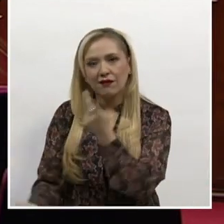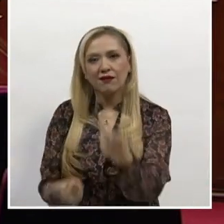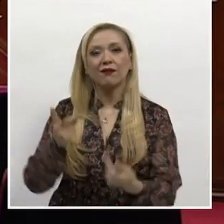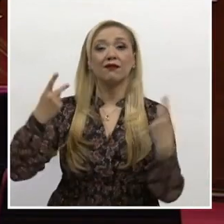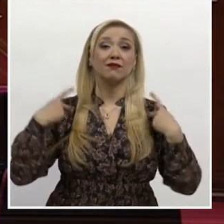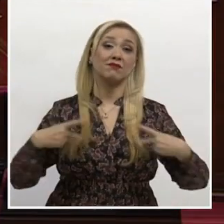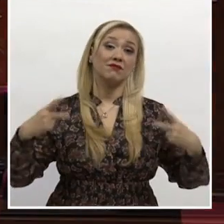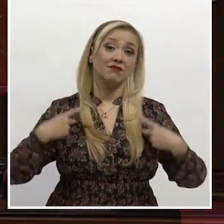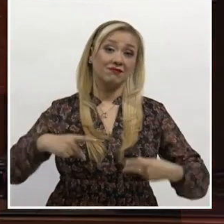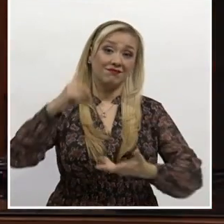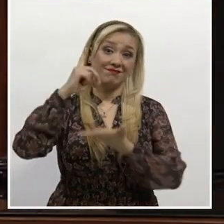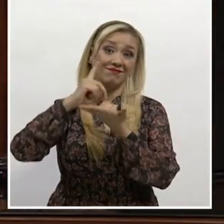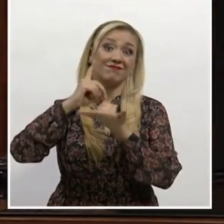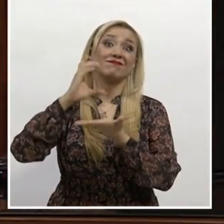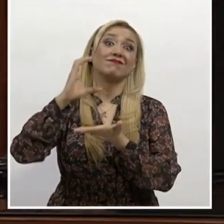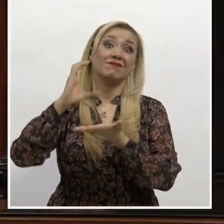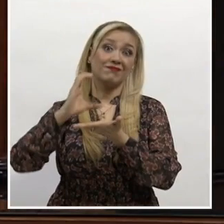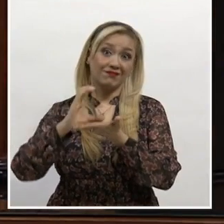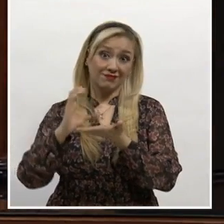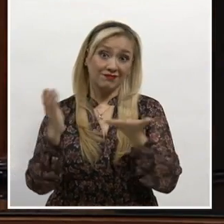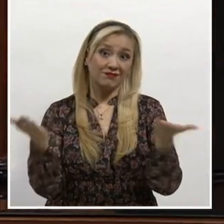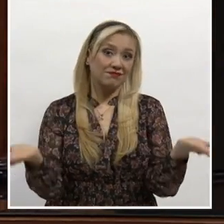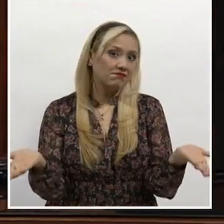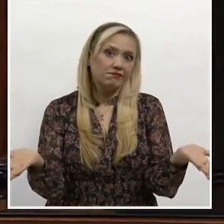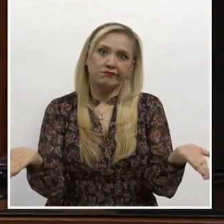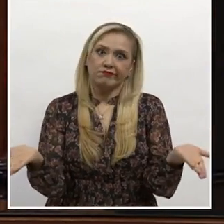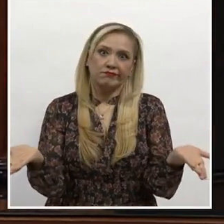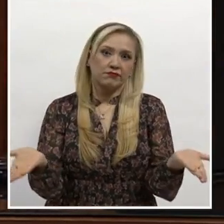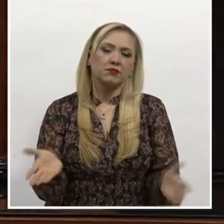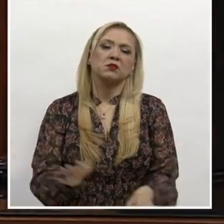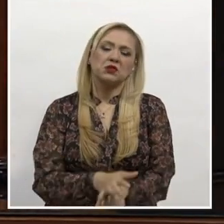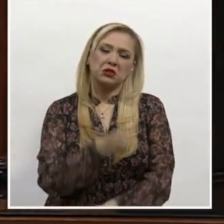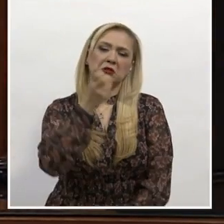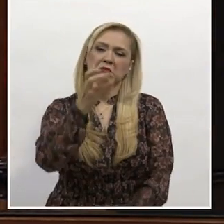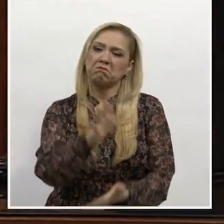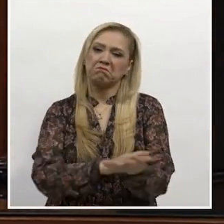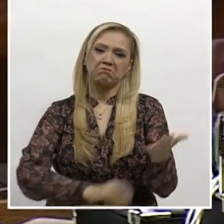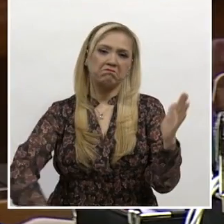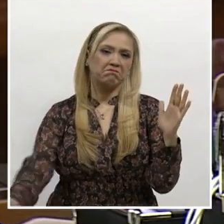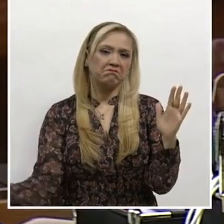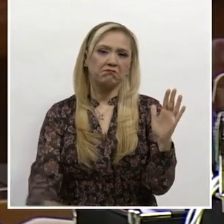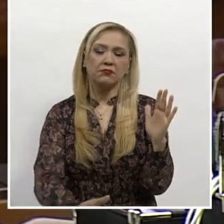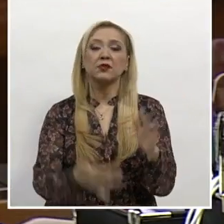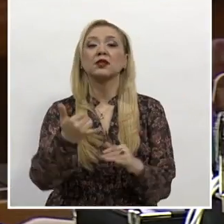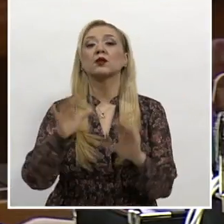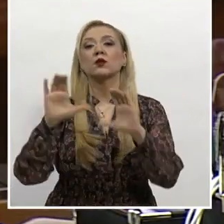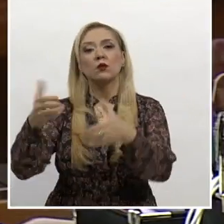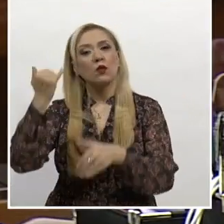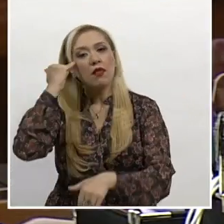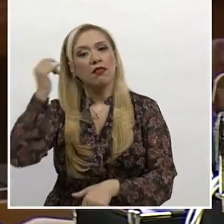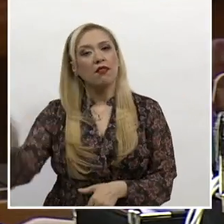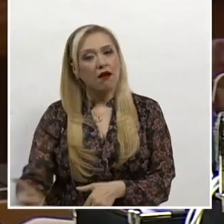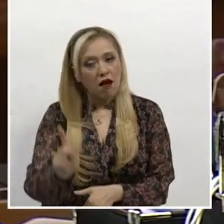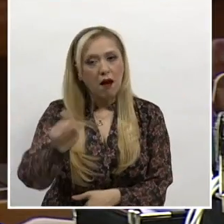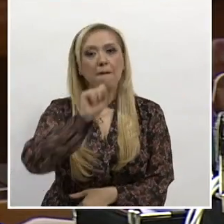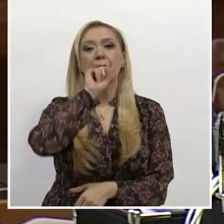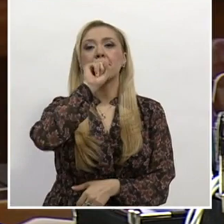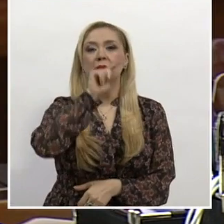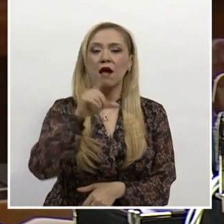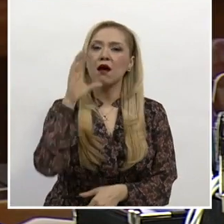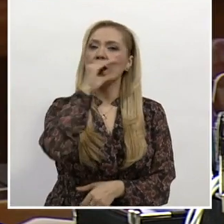previas correspondientes a personas con discapacidad, así como a comunidades y pueblos indígenas y